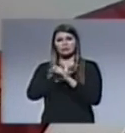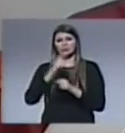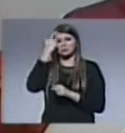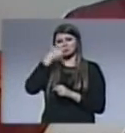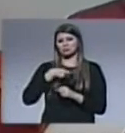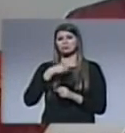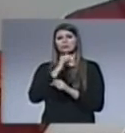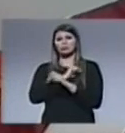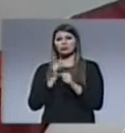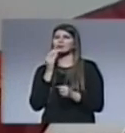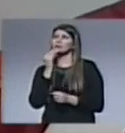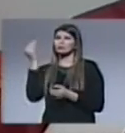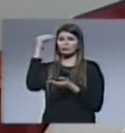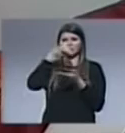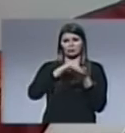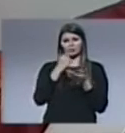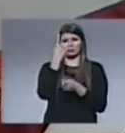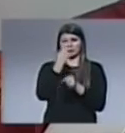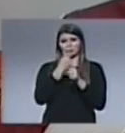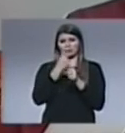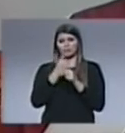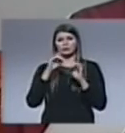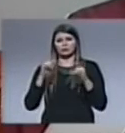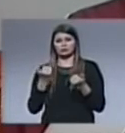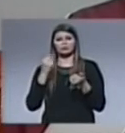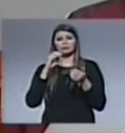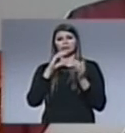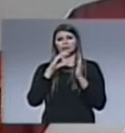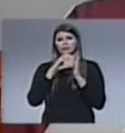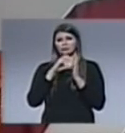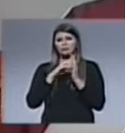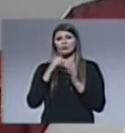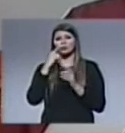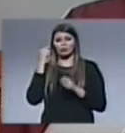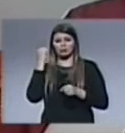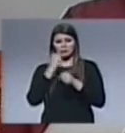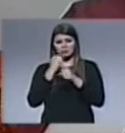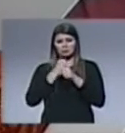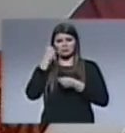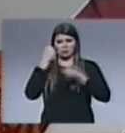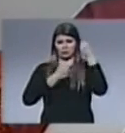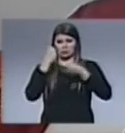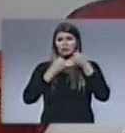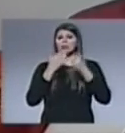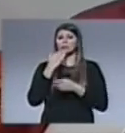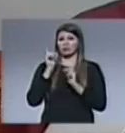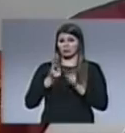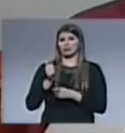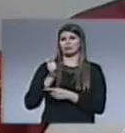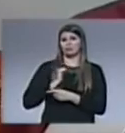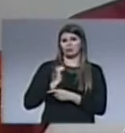determinación de ponerle a Jesús, ya forma parte. Está el capítulo que es hombre de negocios, pero también está el de damas,